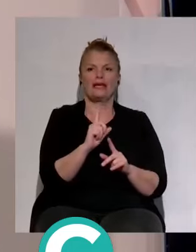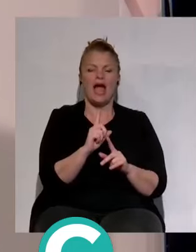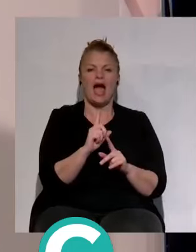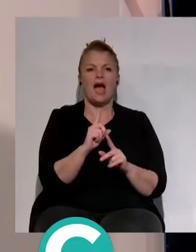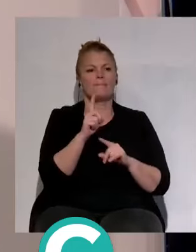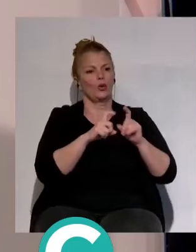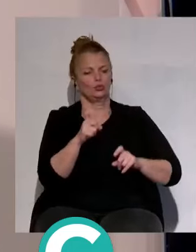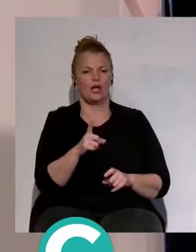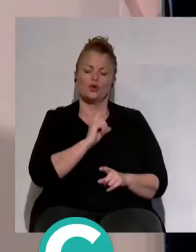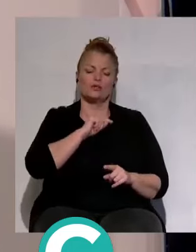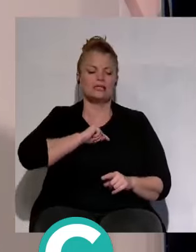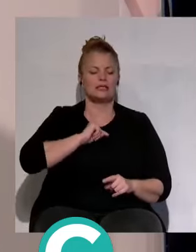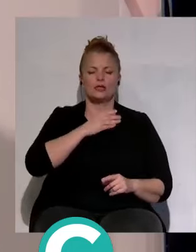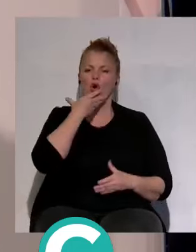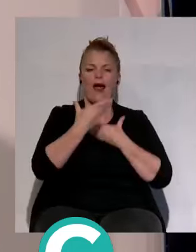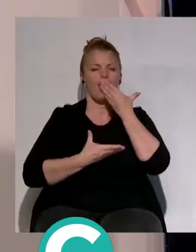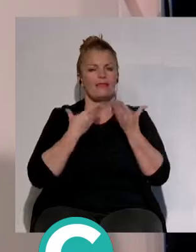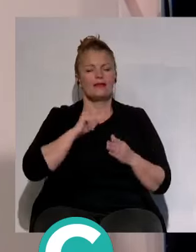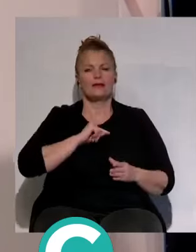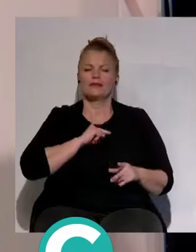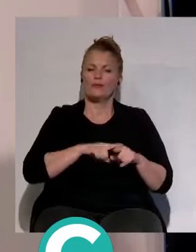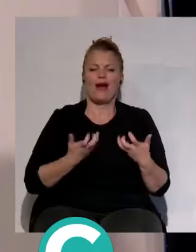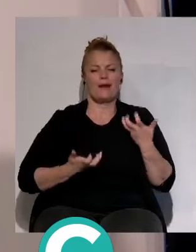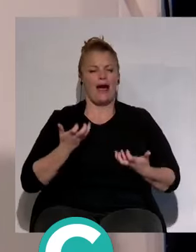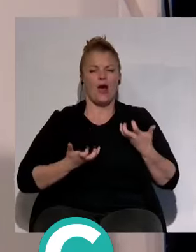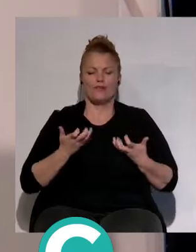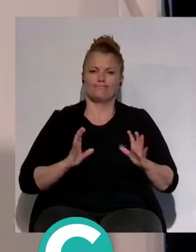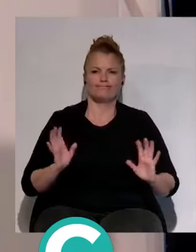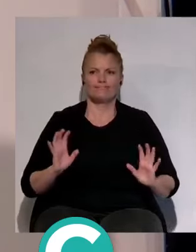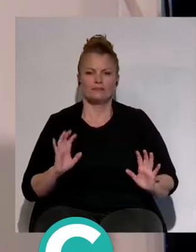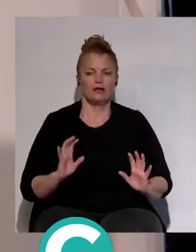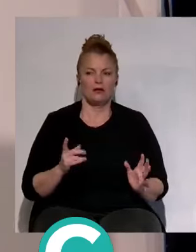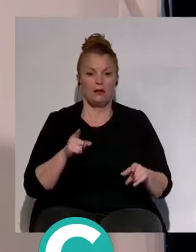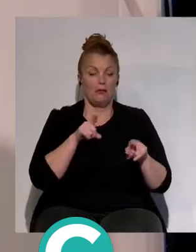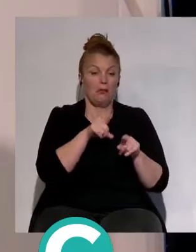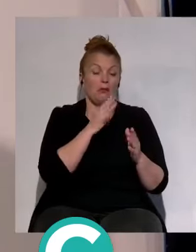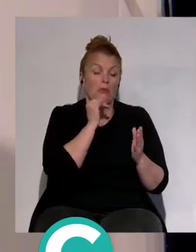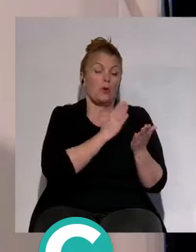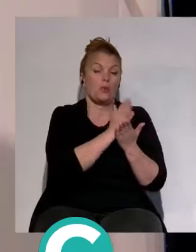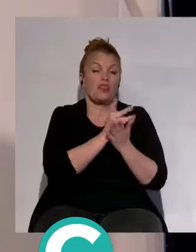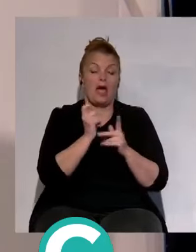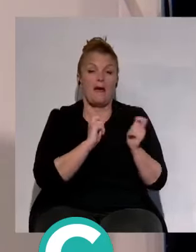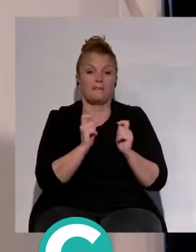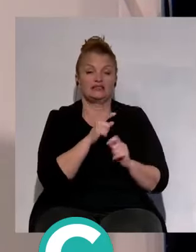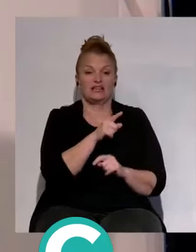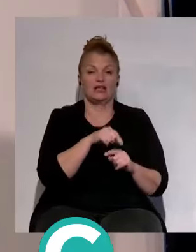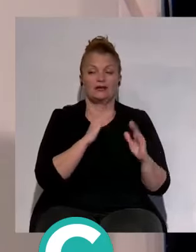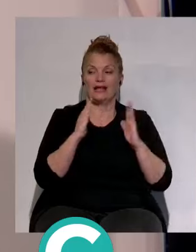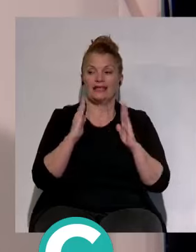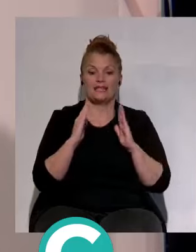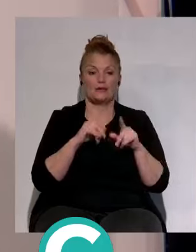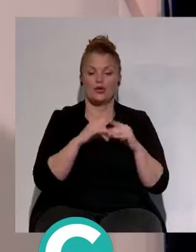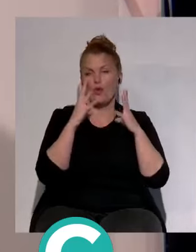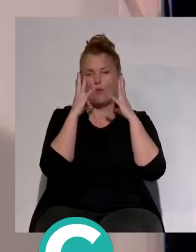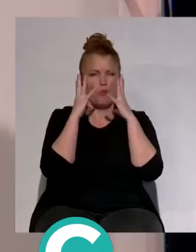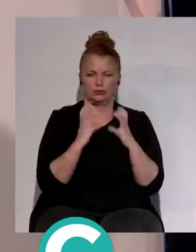estaba en caliente y que no era el momento de entrar en valoraciones. bueno, quizás sobró esa rueda de prensa. La temporada muy triste, muy